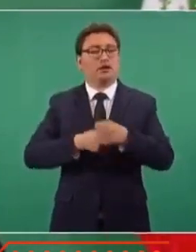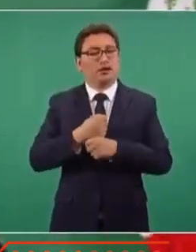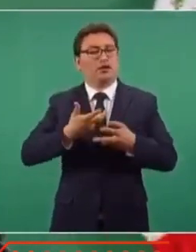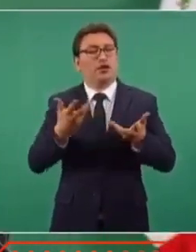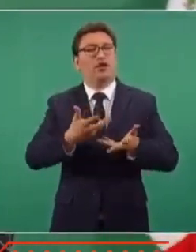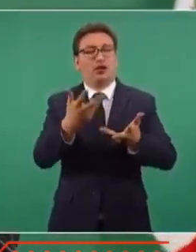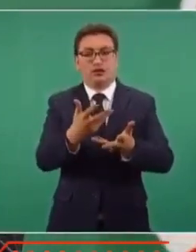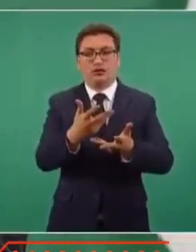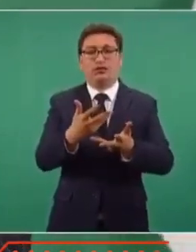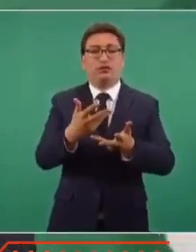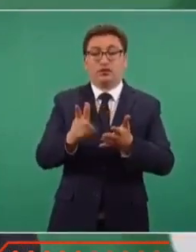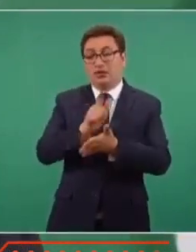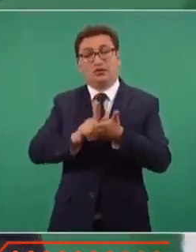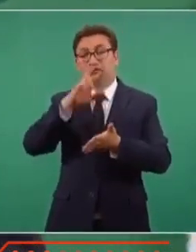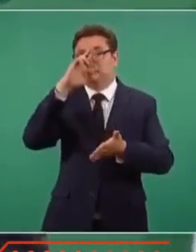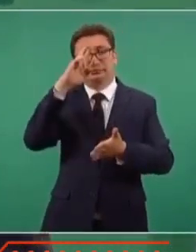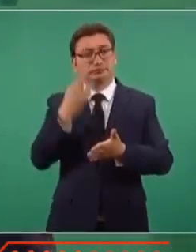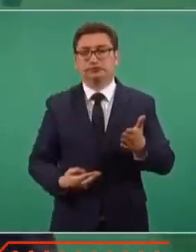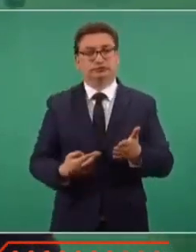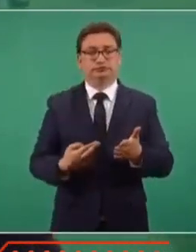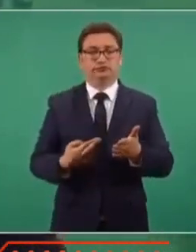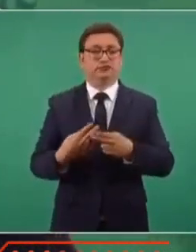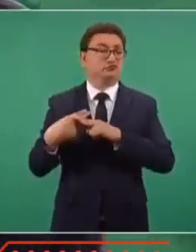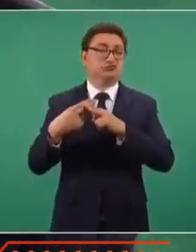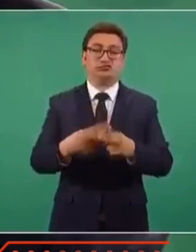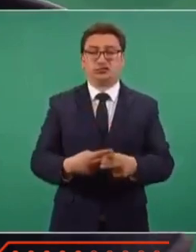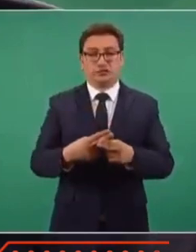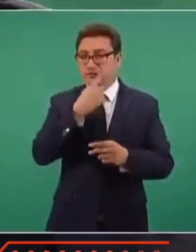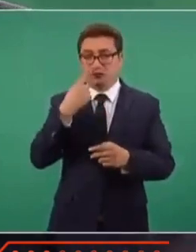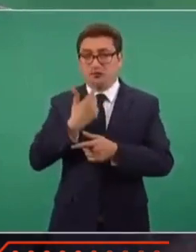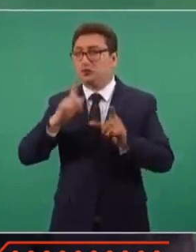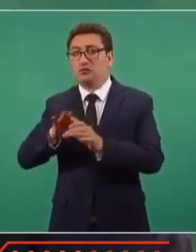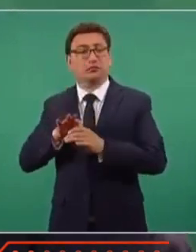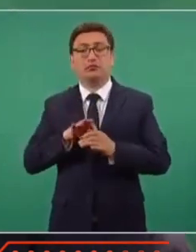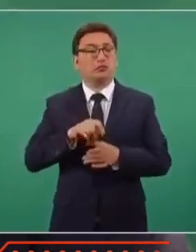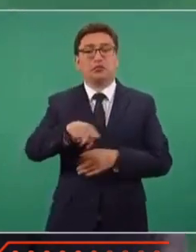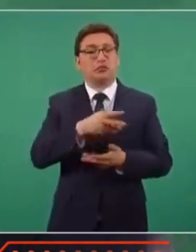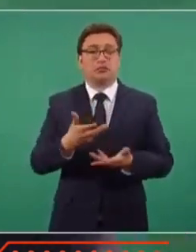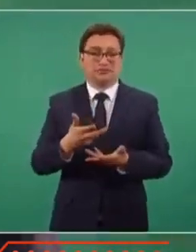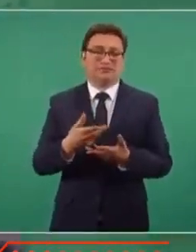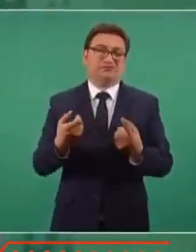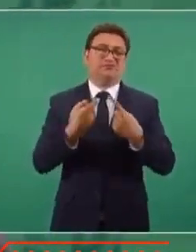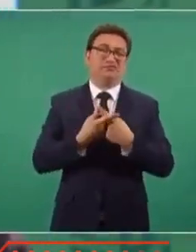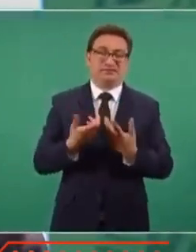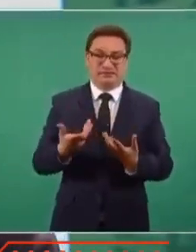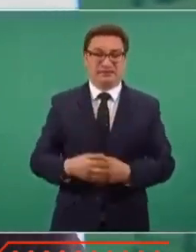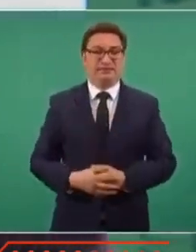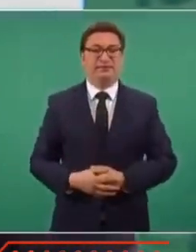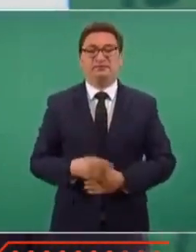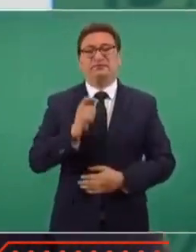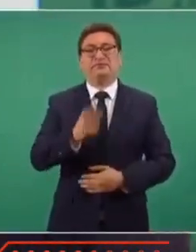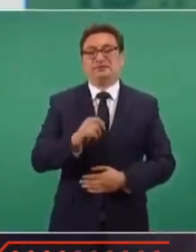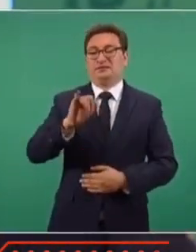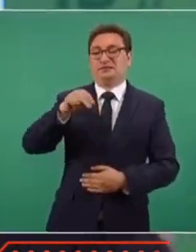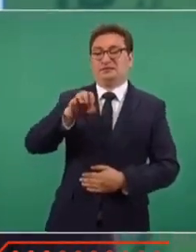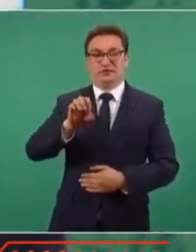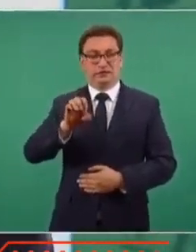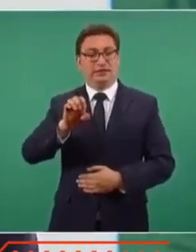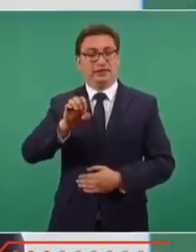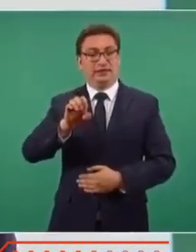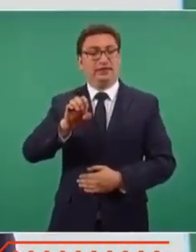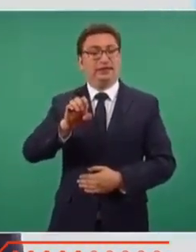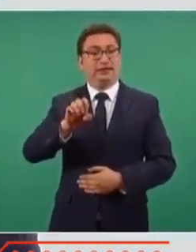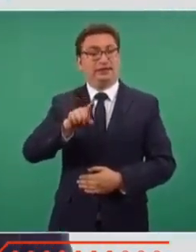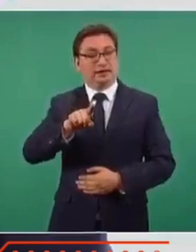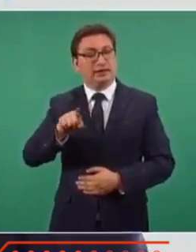violadores de la ley y los más opositores a la democracia. La paradoja es de que el INE, en